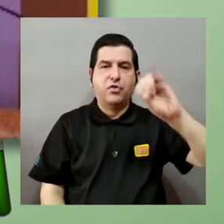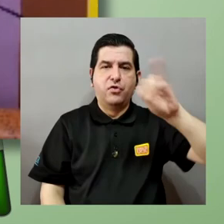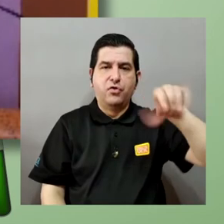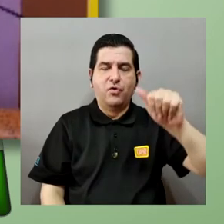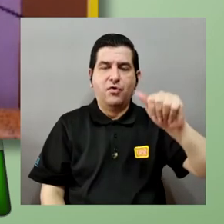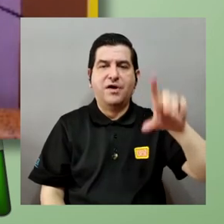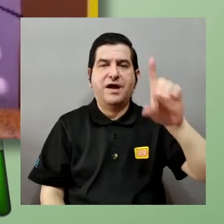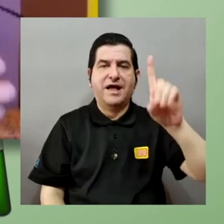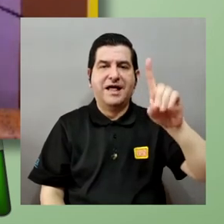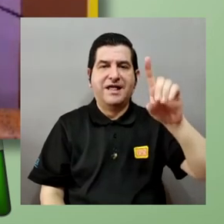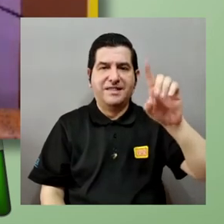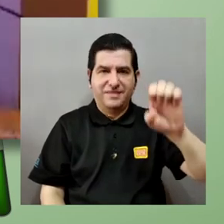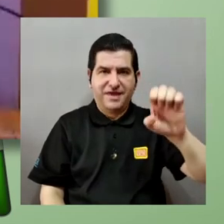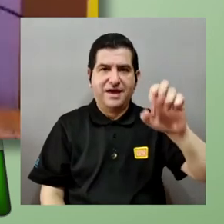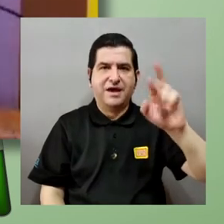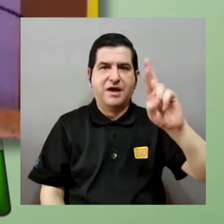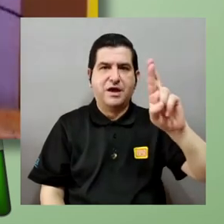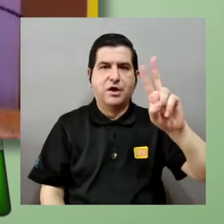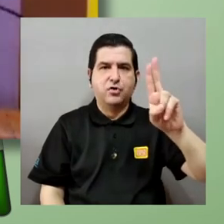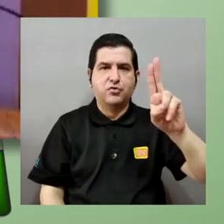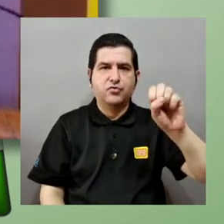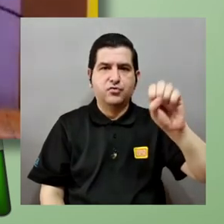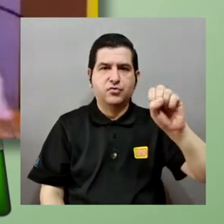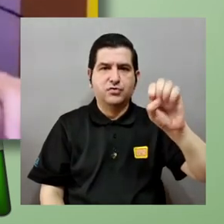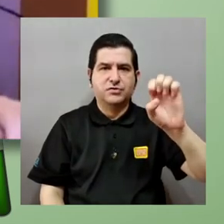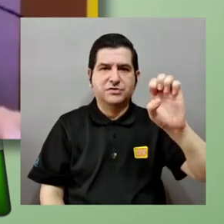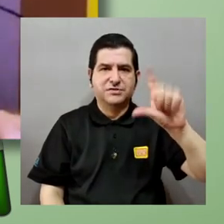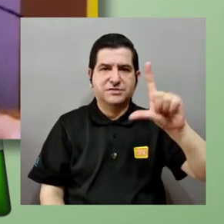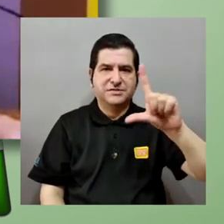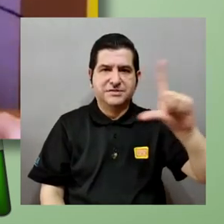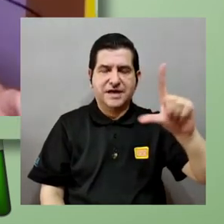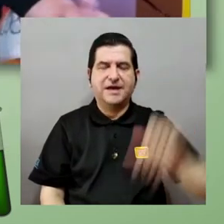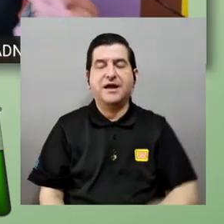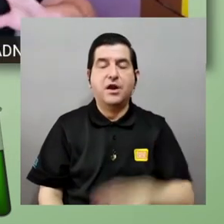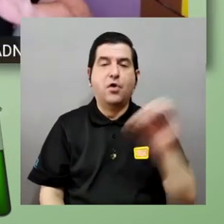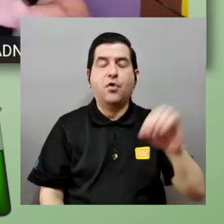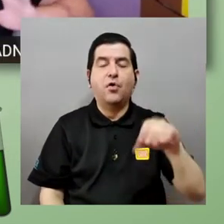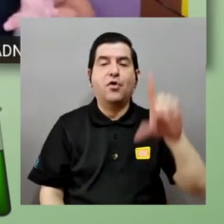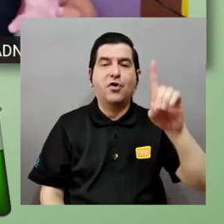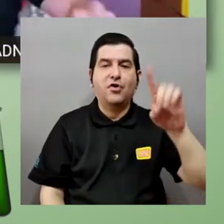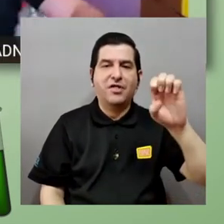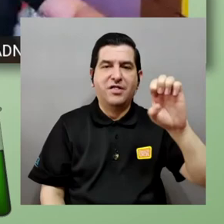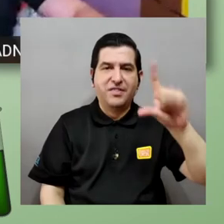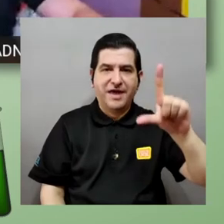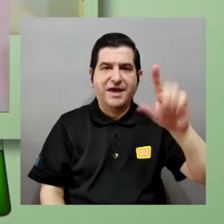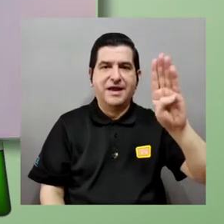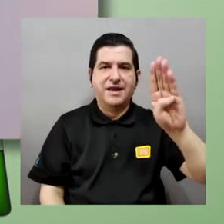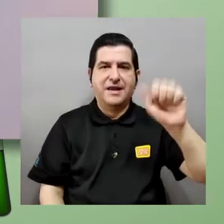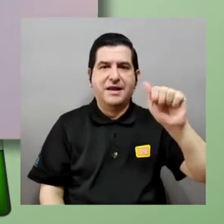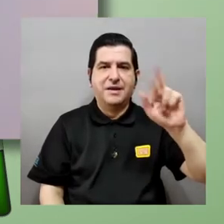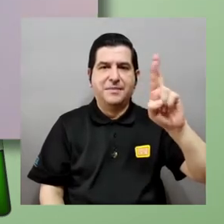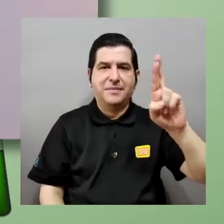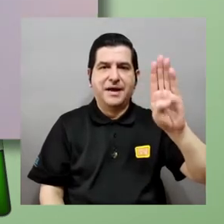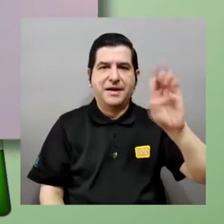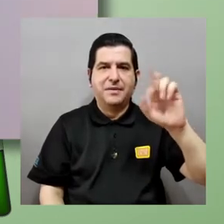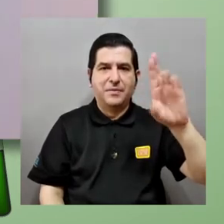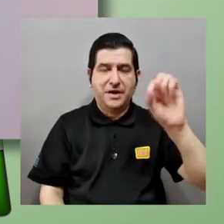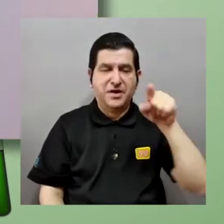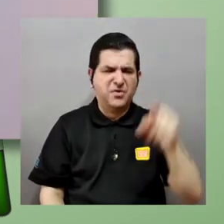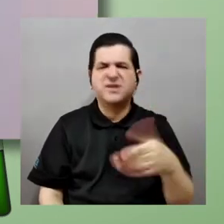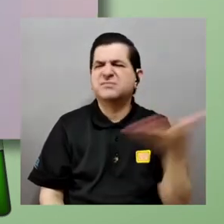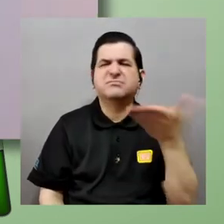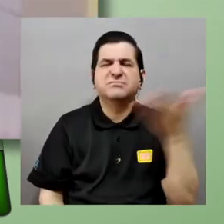o la paradoja del barbero para explicarle un poquito a la audiencia resulta que esta paradoja lo que trata es que